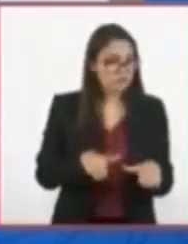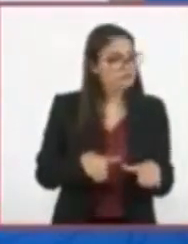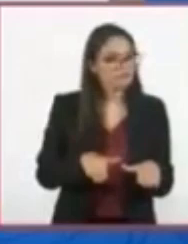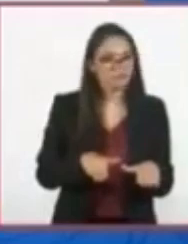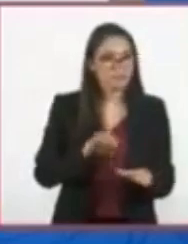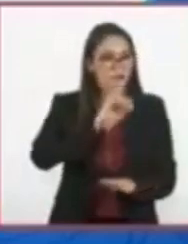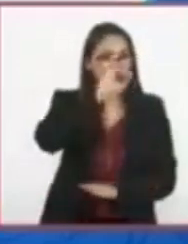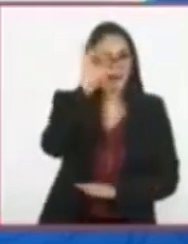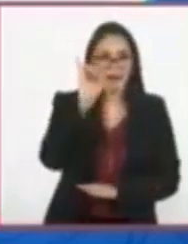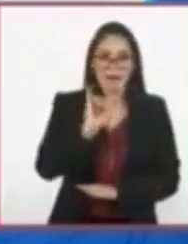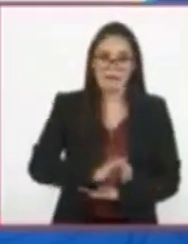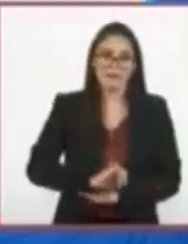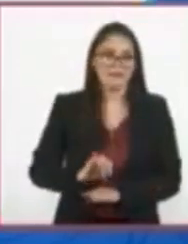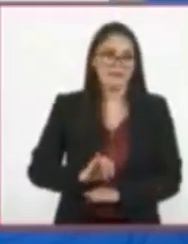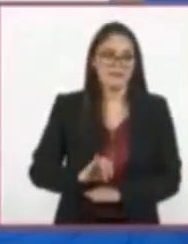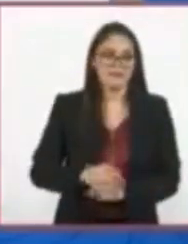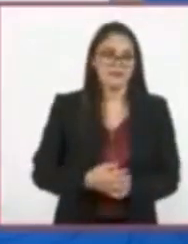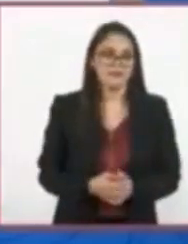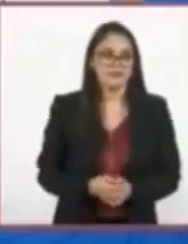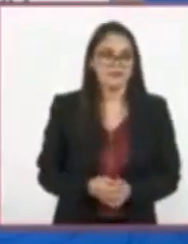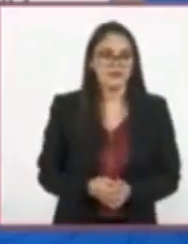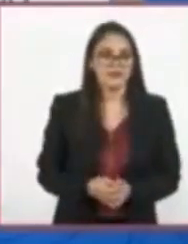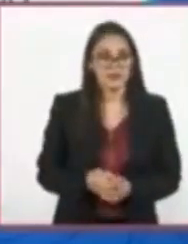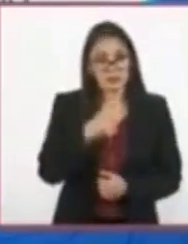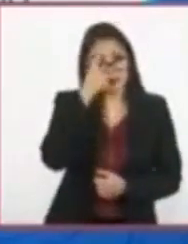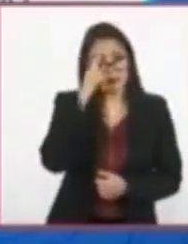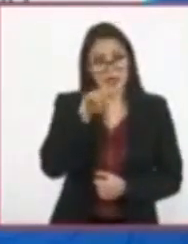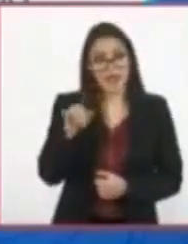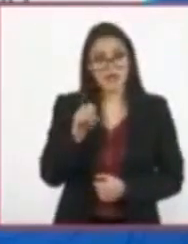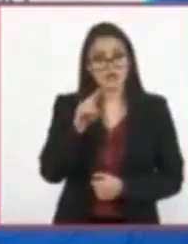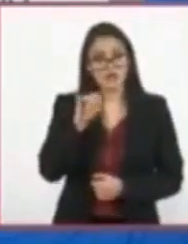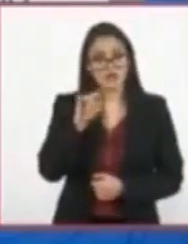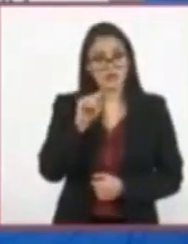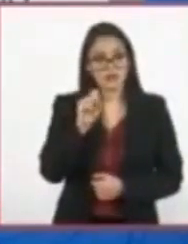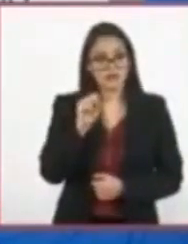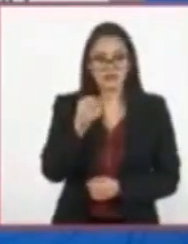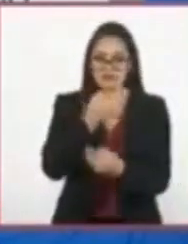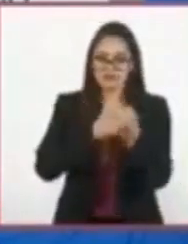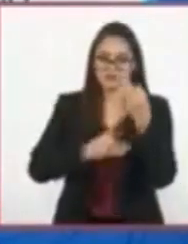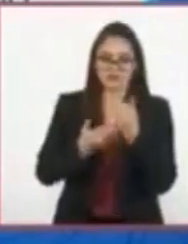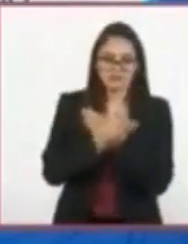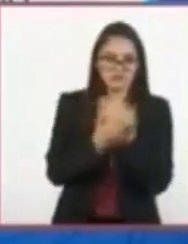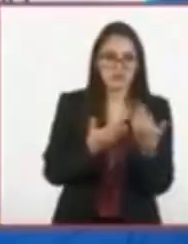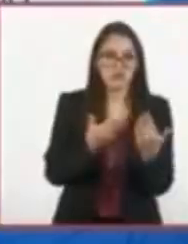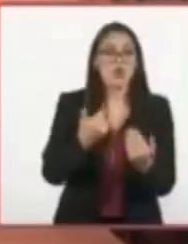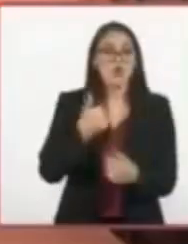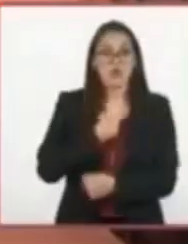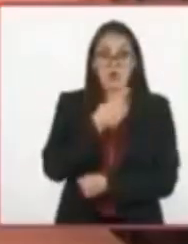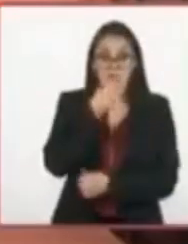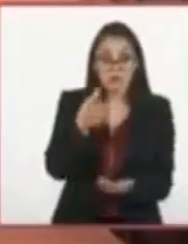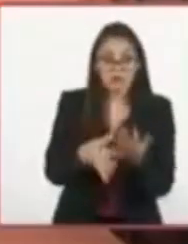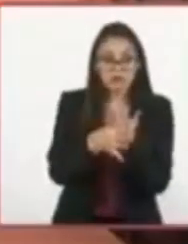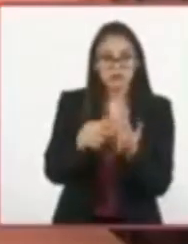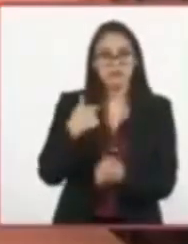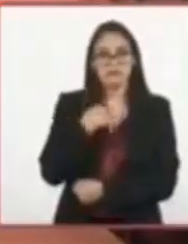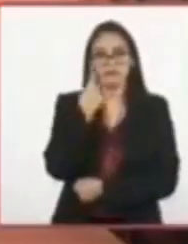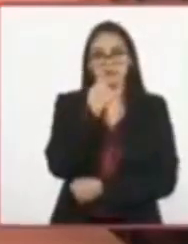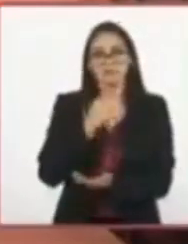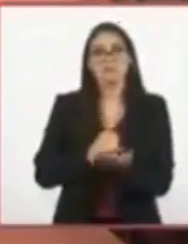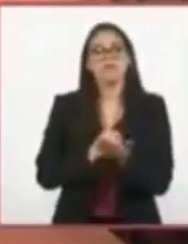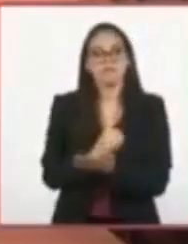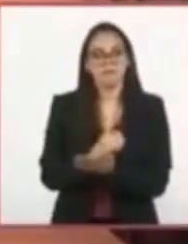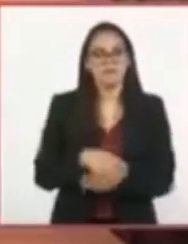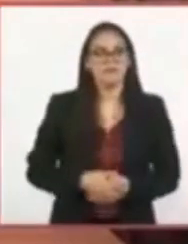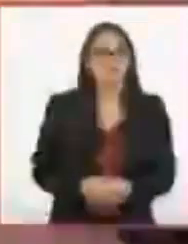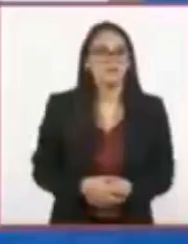De ningún modo. Para los jesuitas todo. Lo dicho es mi deseo. Ahora la versión